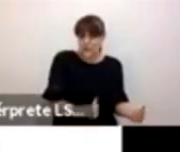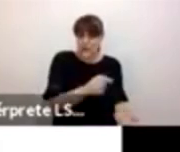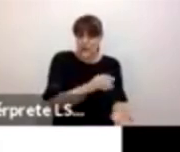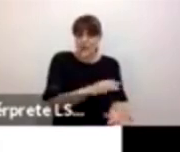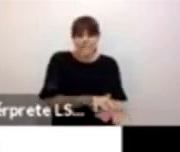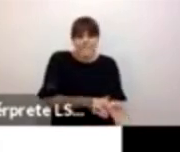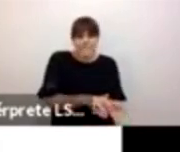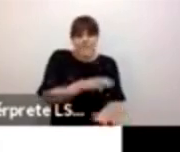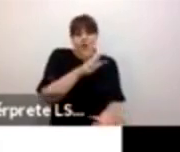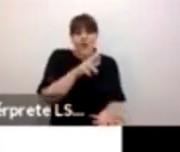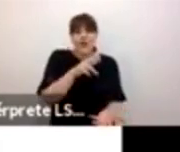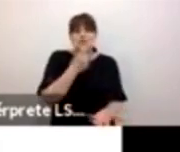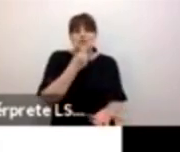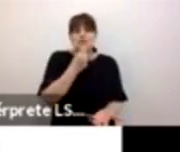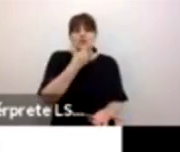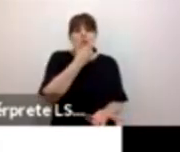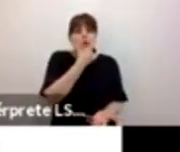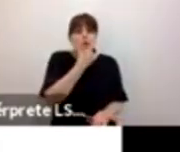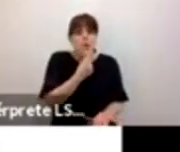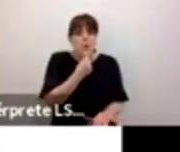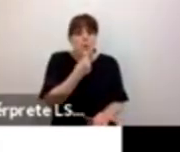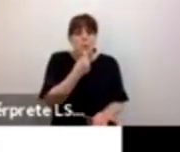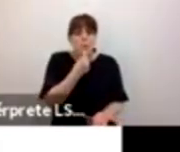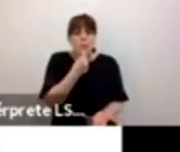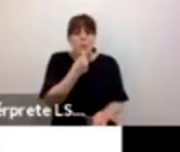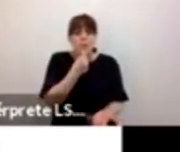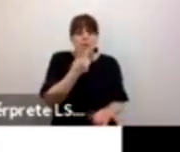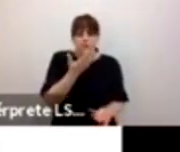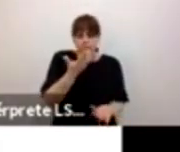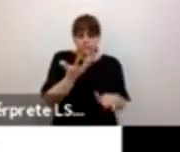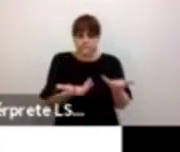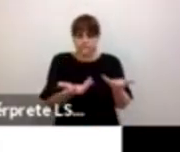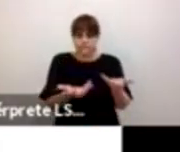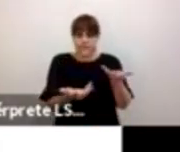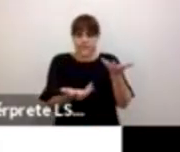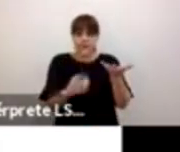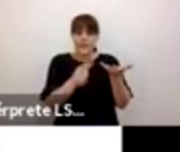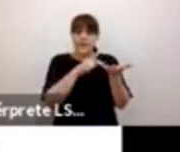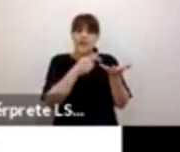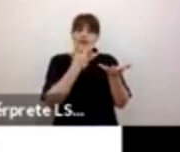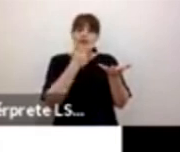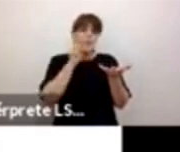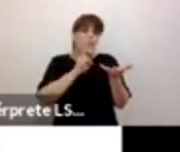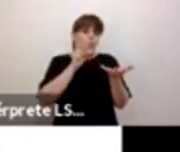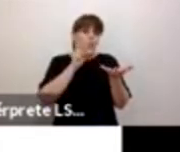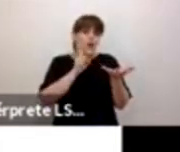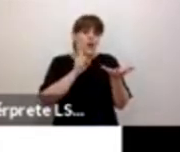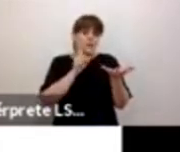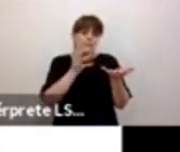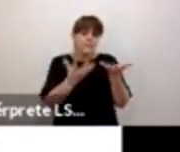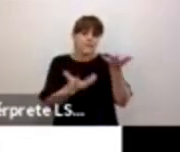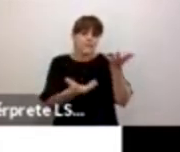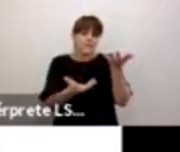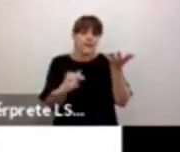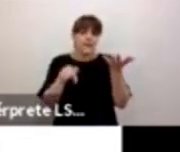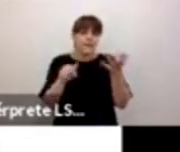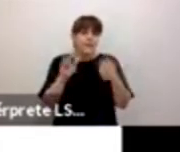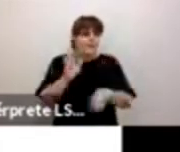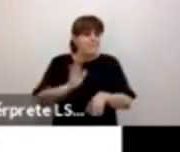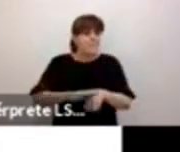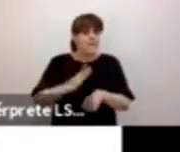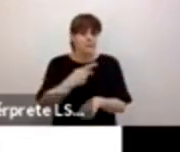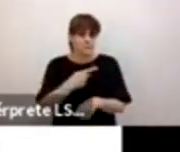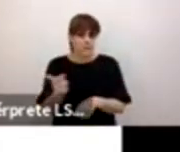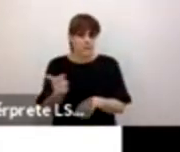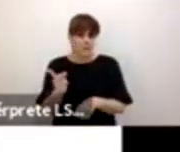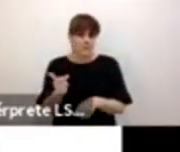varones que de niñas, alrededor de 200 mil más, se encuentran en condiciones de pobreza, 3.2